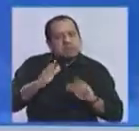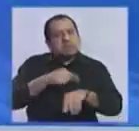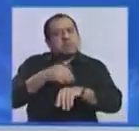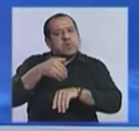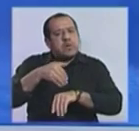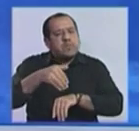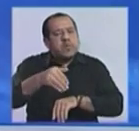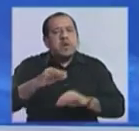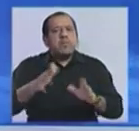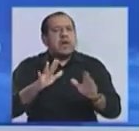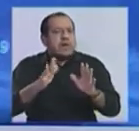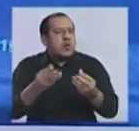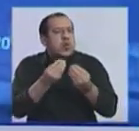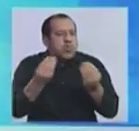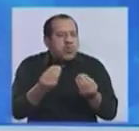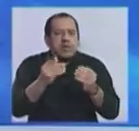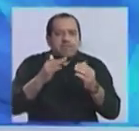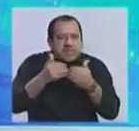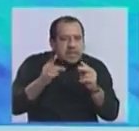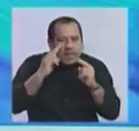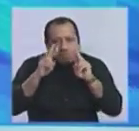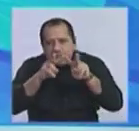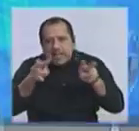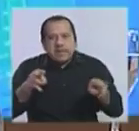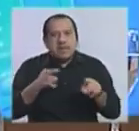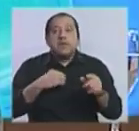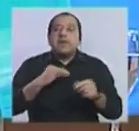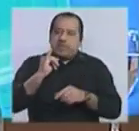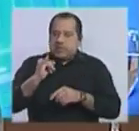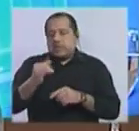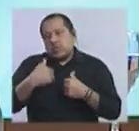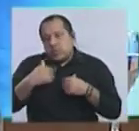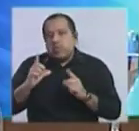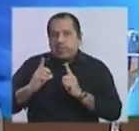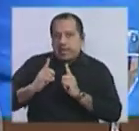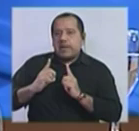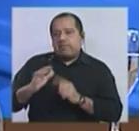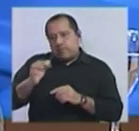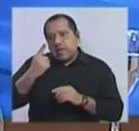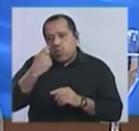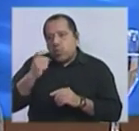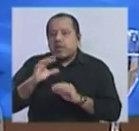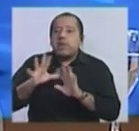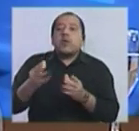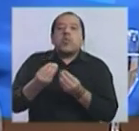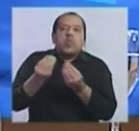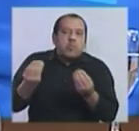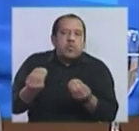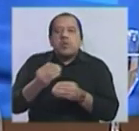que esto decante y empezar a medir cosas, Sí, por lo menos dejar pasar esta semana. Vamos a ver si